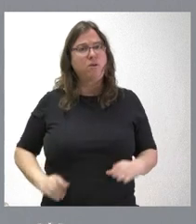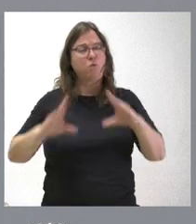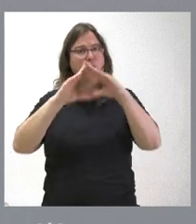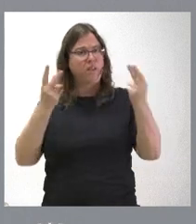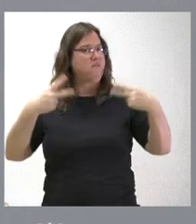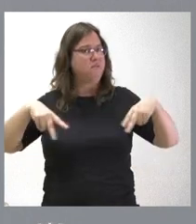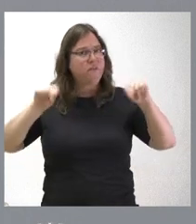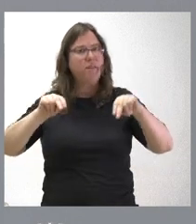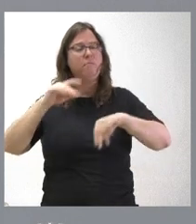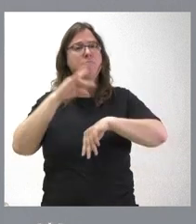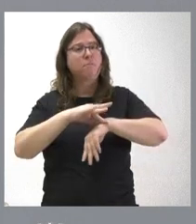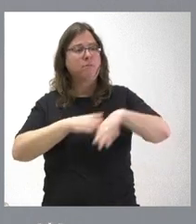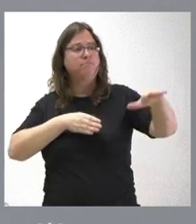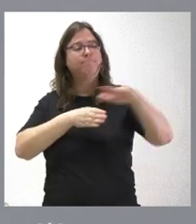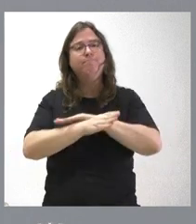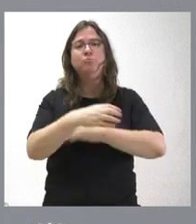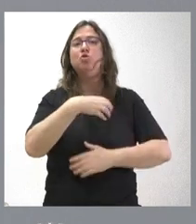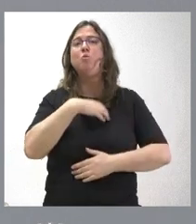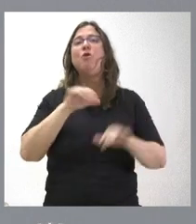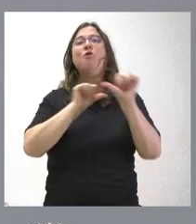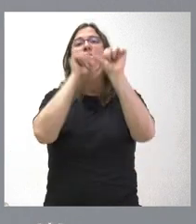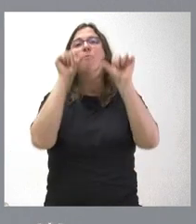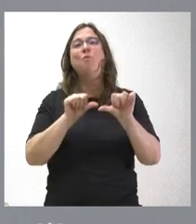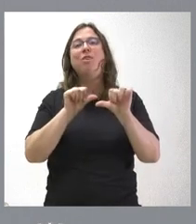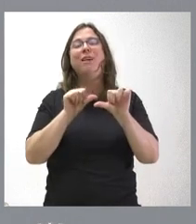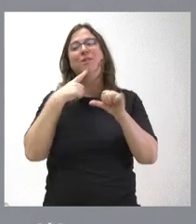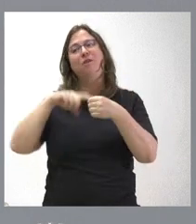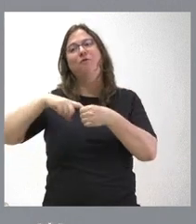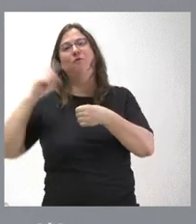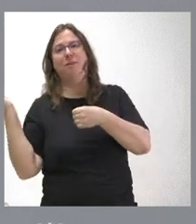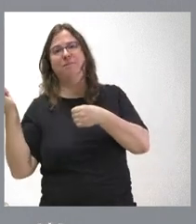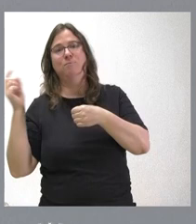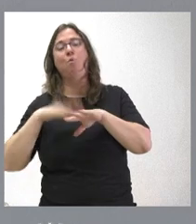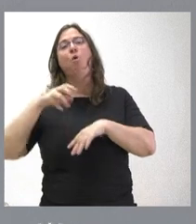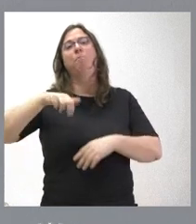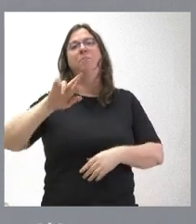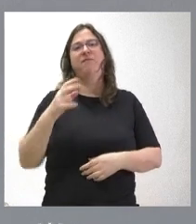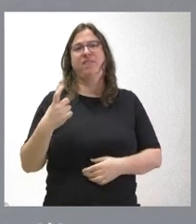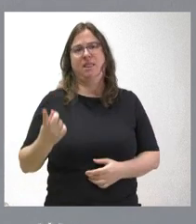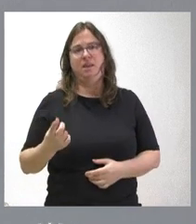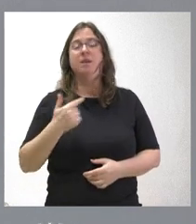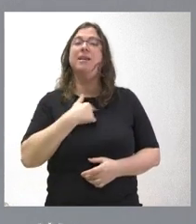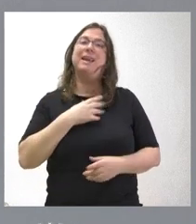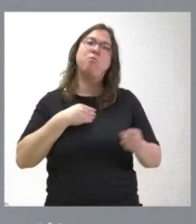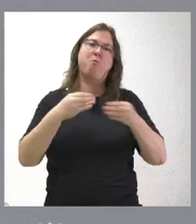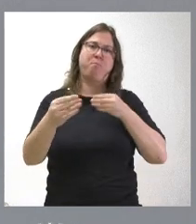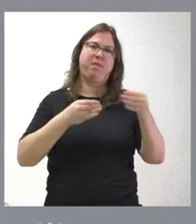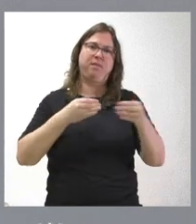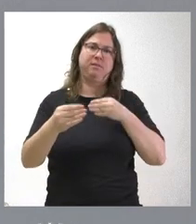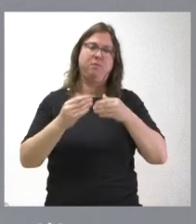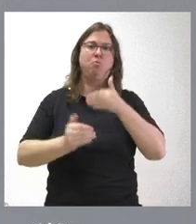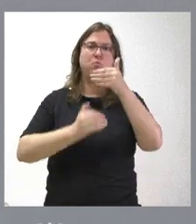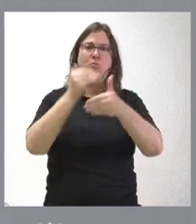médicos y que no pueden hacerlo por el modelo que les excluye del acceso a las mismas. Y, por tanto, pedimos flexibilizar el